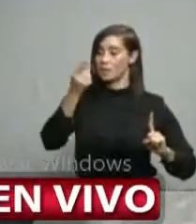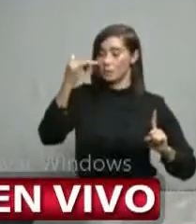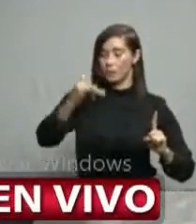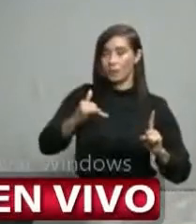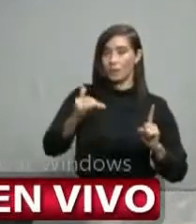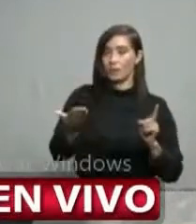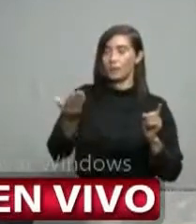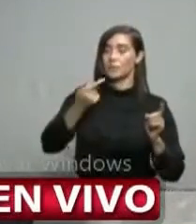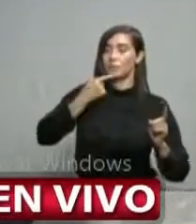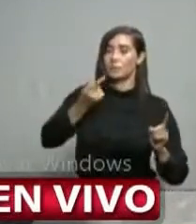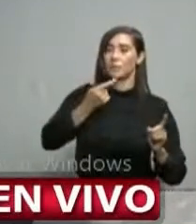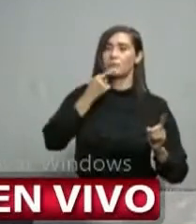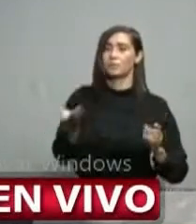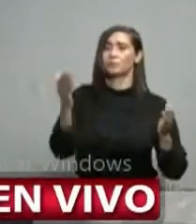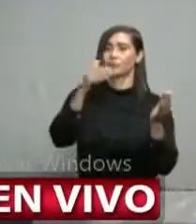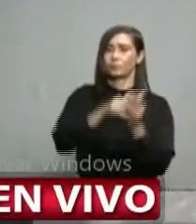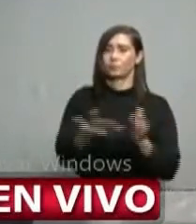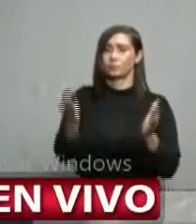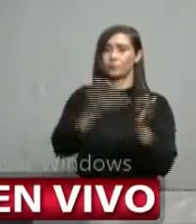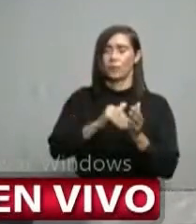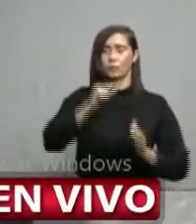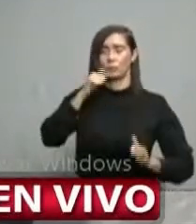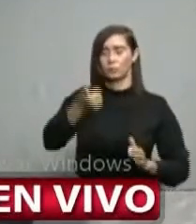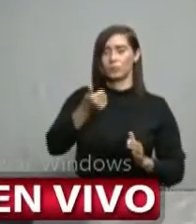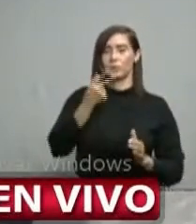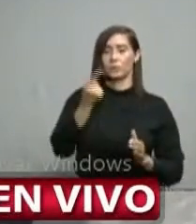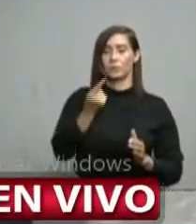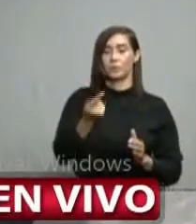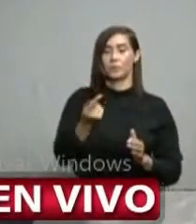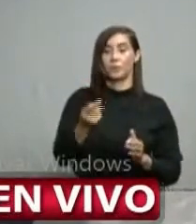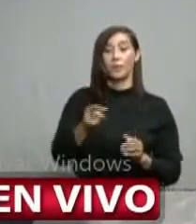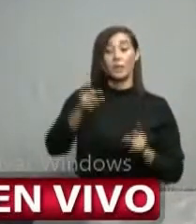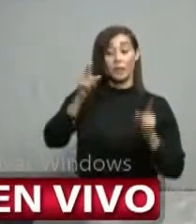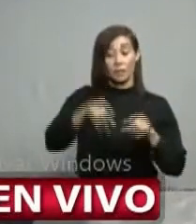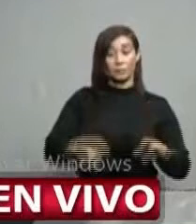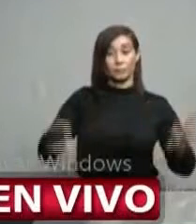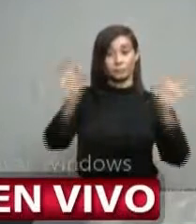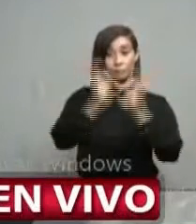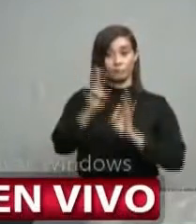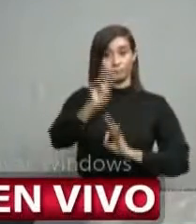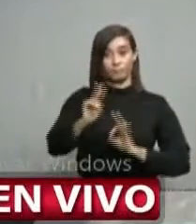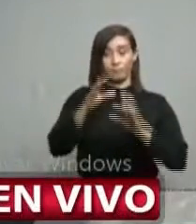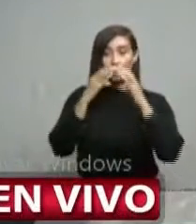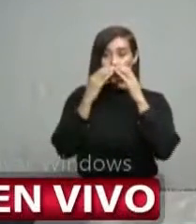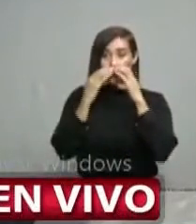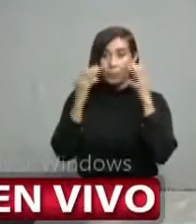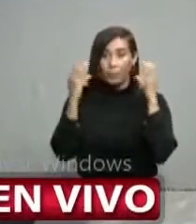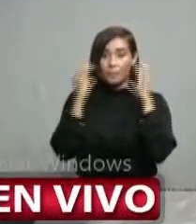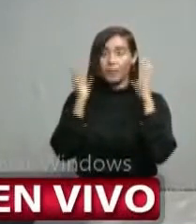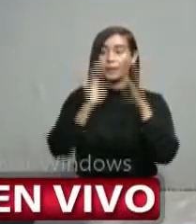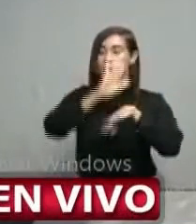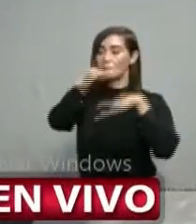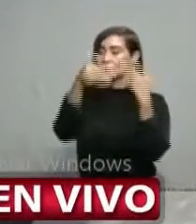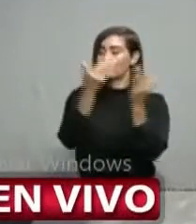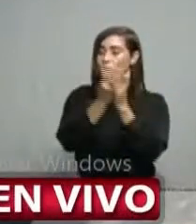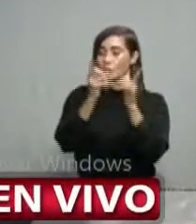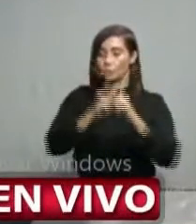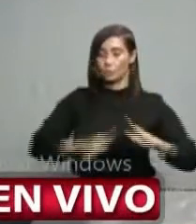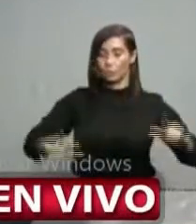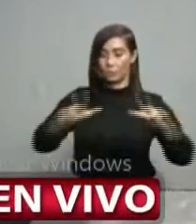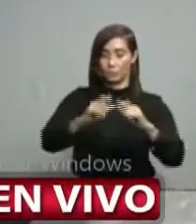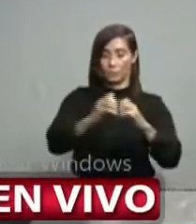estado indicando para toda la población. El uso obligatorio de la mascarilla en todo el espacio